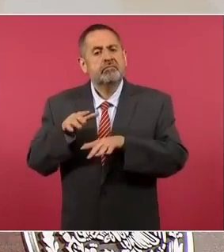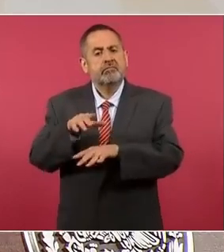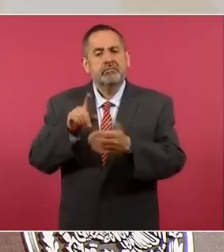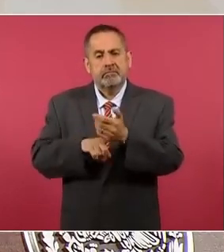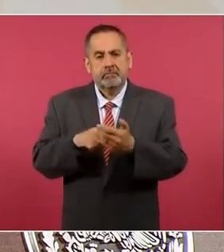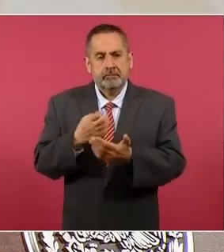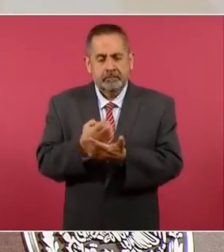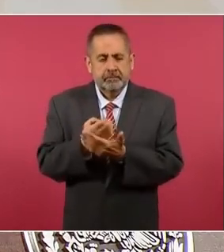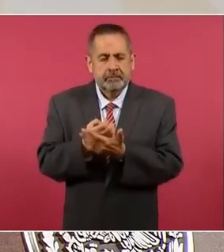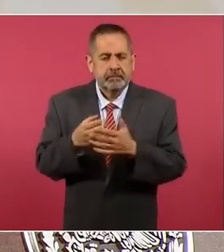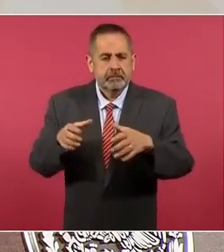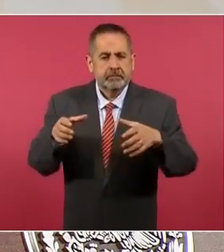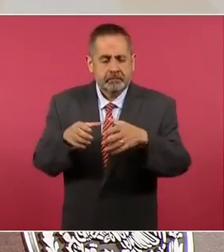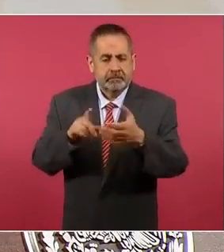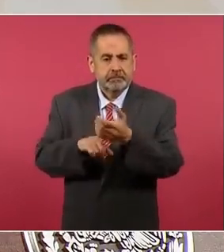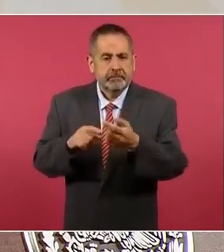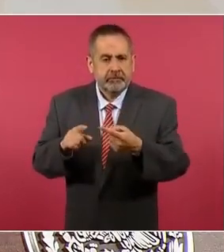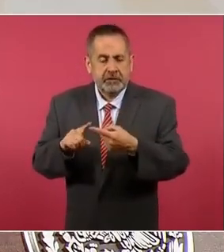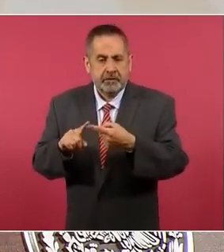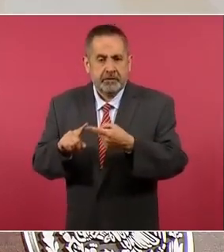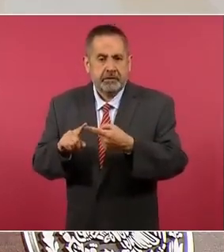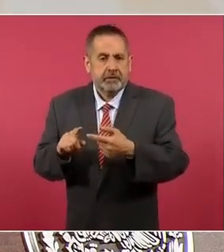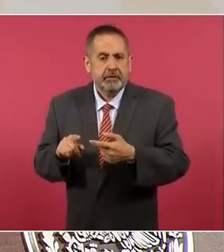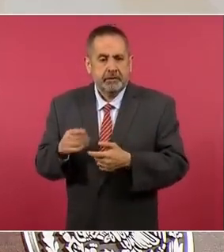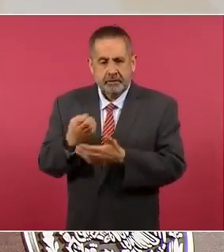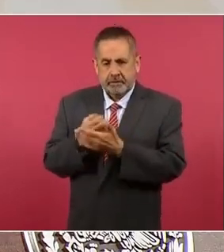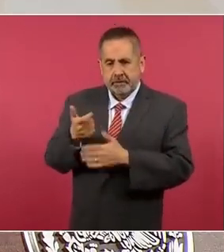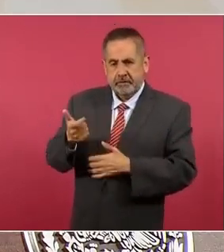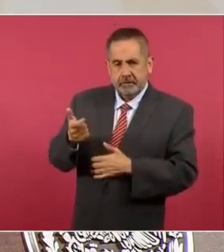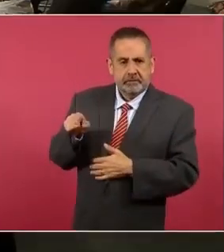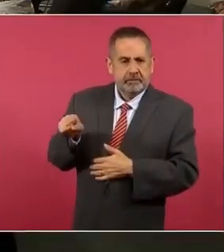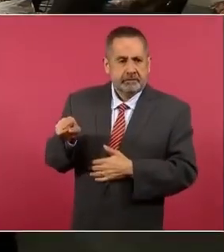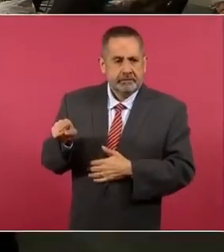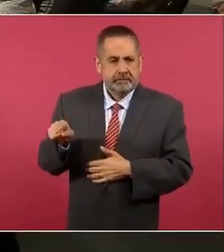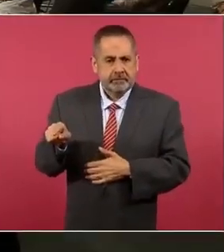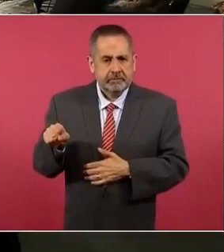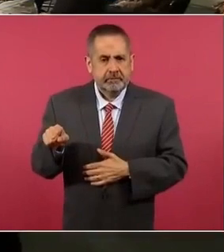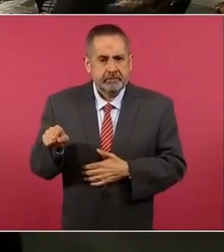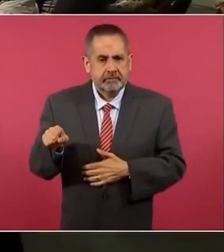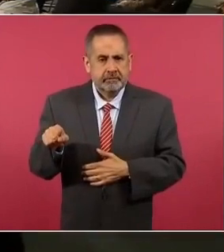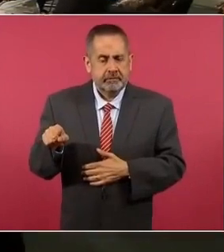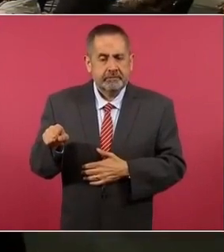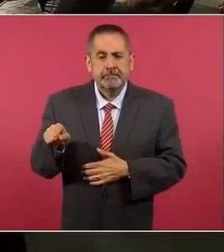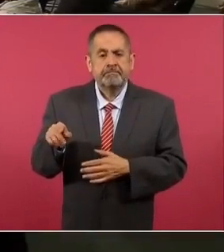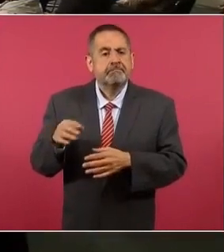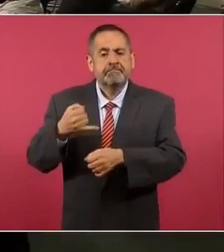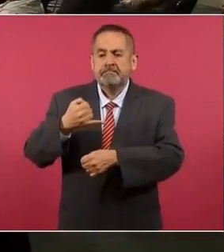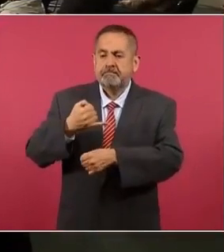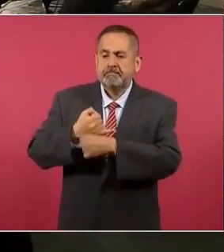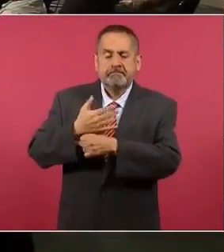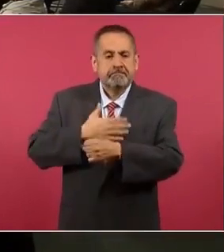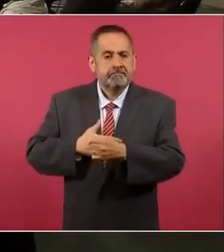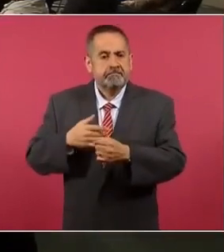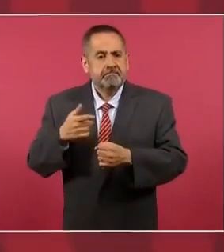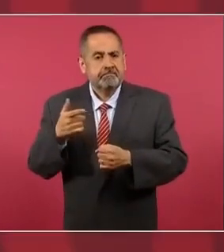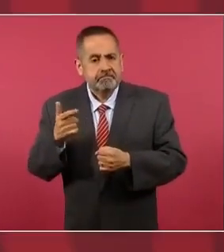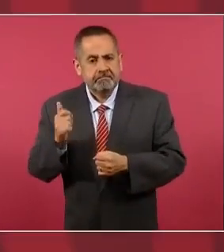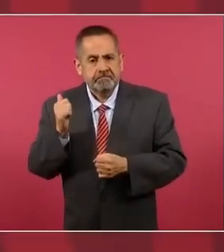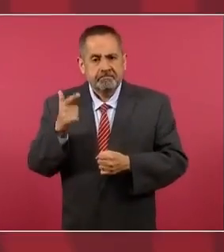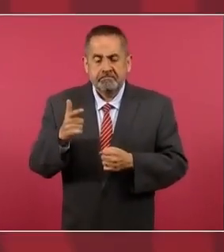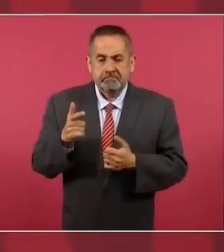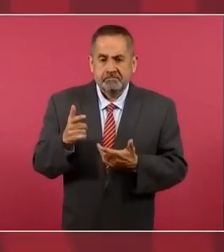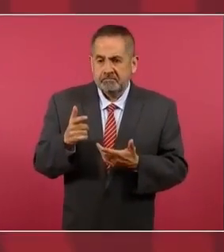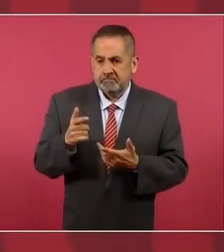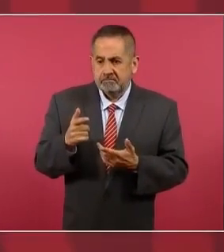a lo económico, pues es completamente injusto, no tiene ninguna justificación